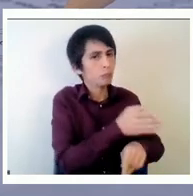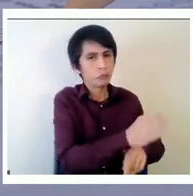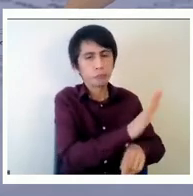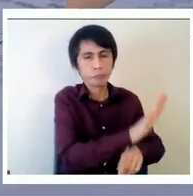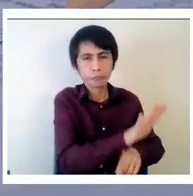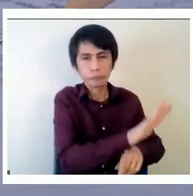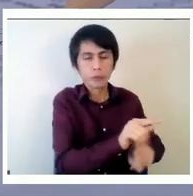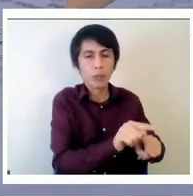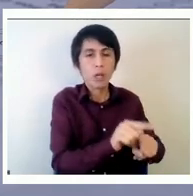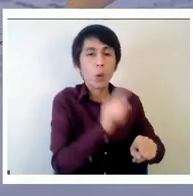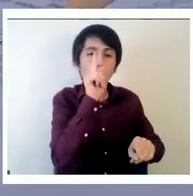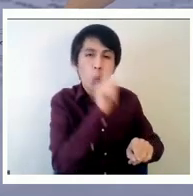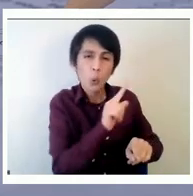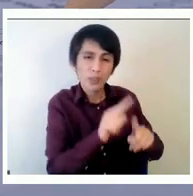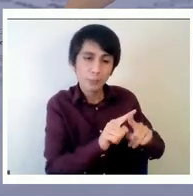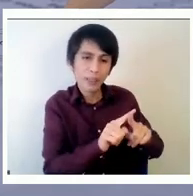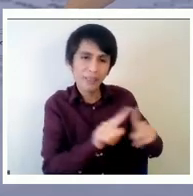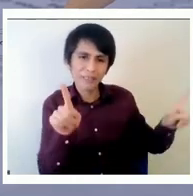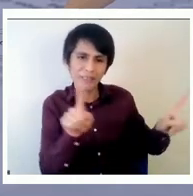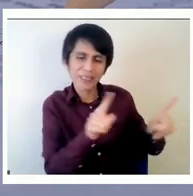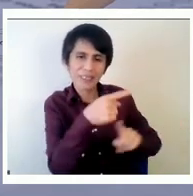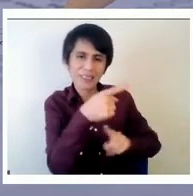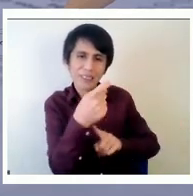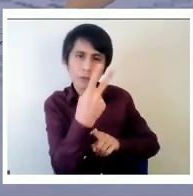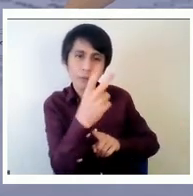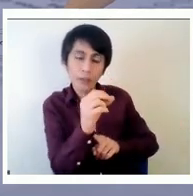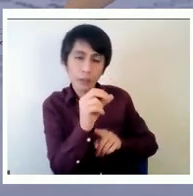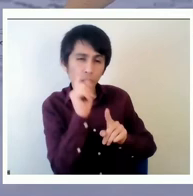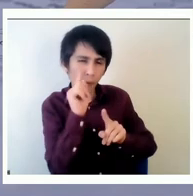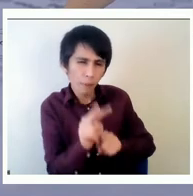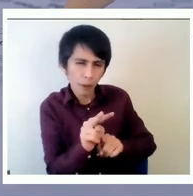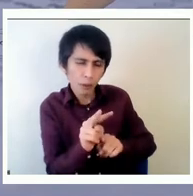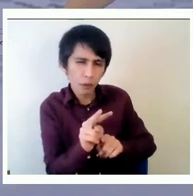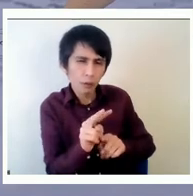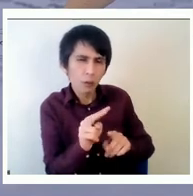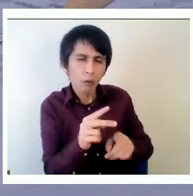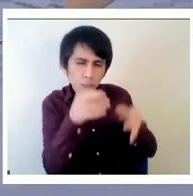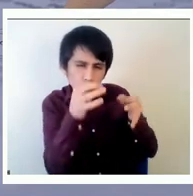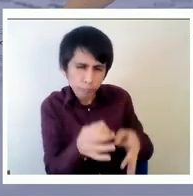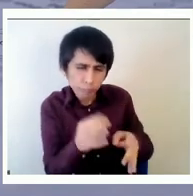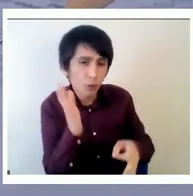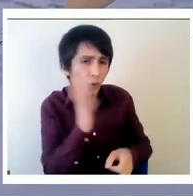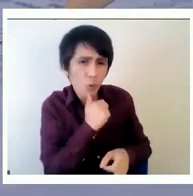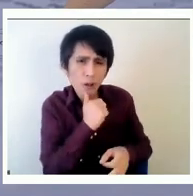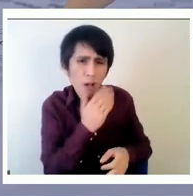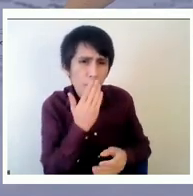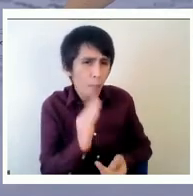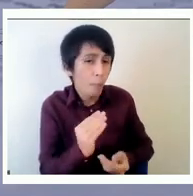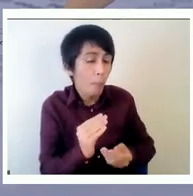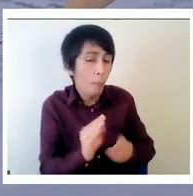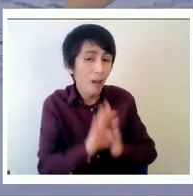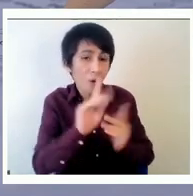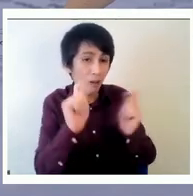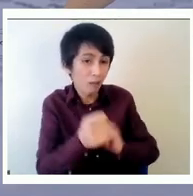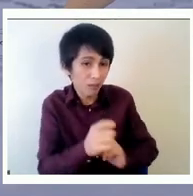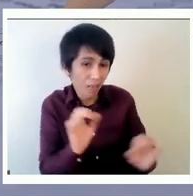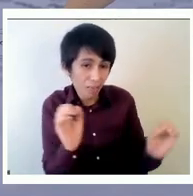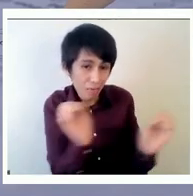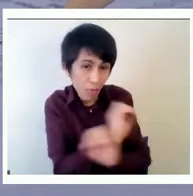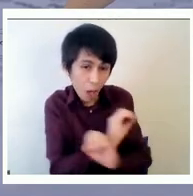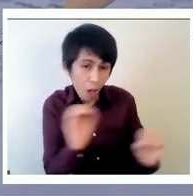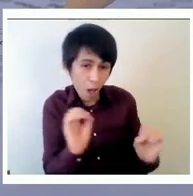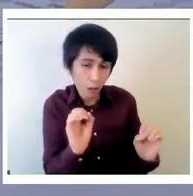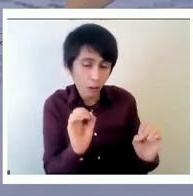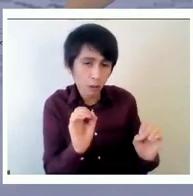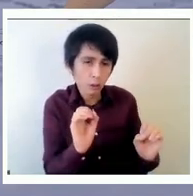120 cuáles son las que realmente no muestran ningún indicio de mejora en sus resultados son 36 es